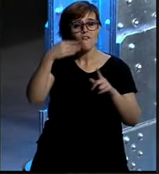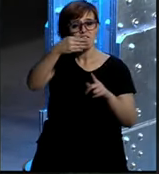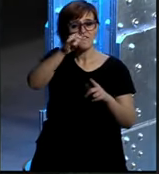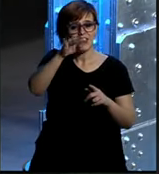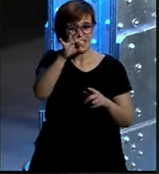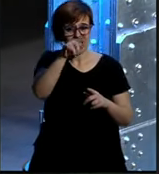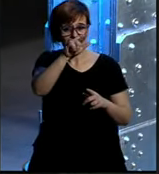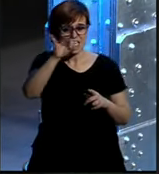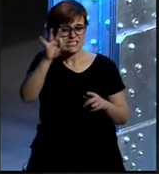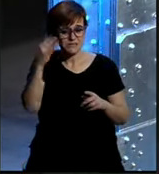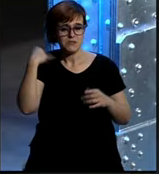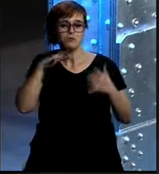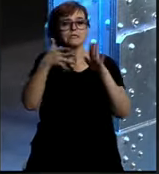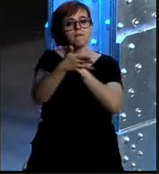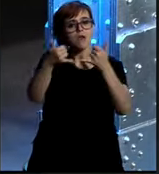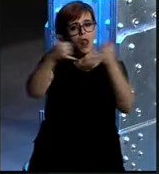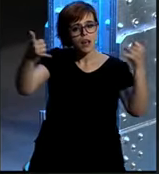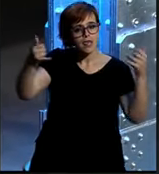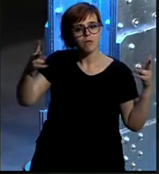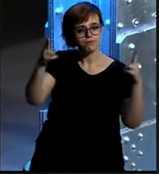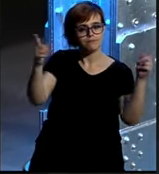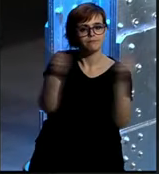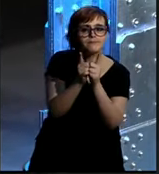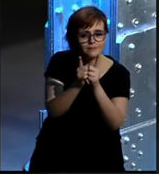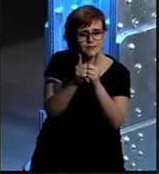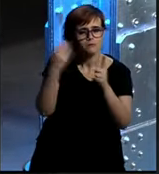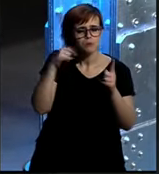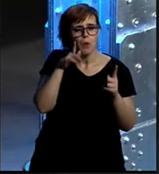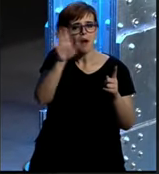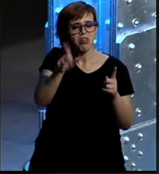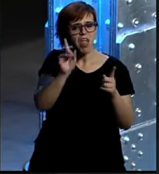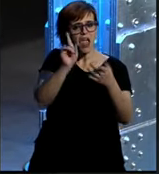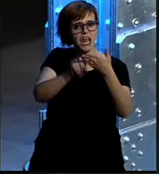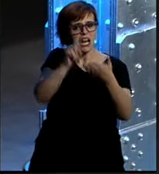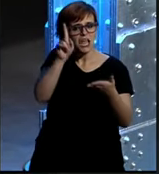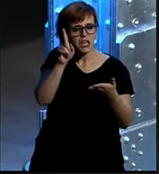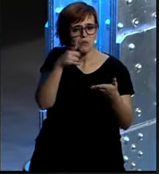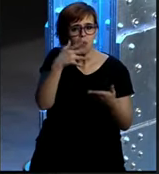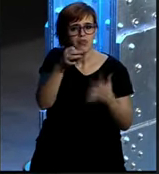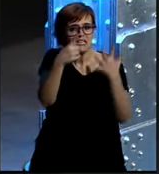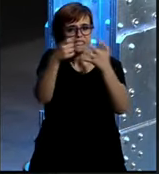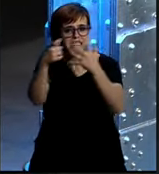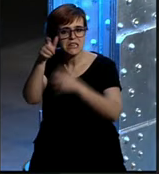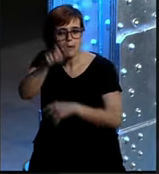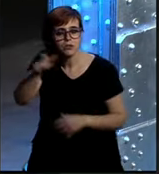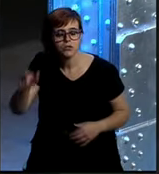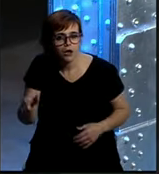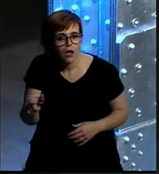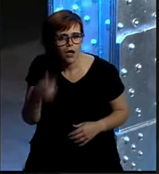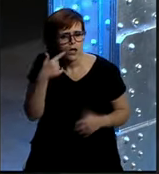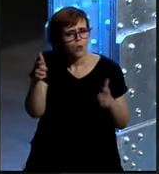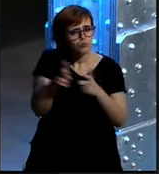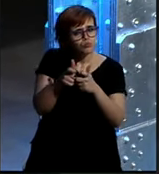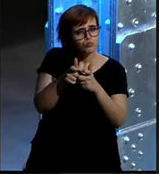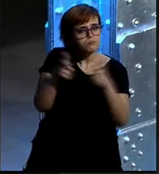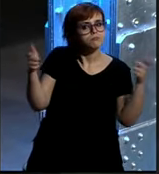ponen con un más detrás y dices pues me parece que uy le han hecho clic yo que sé 600 eso es mucho o es poco